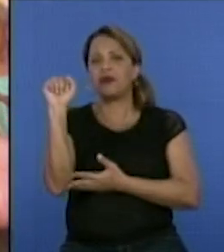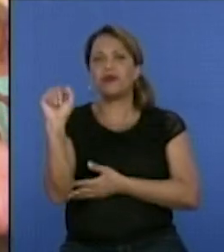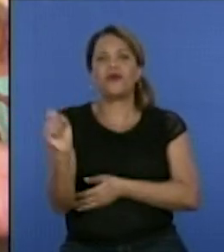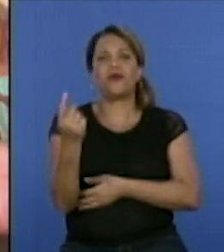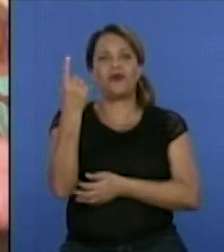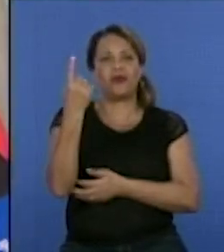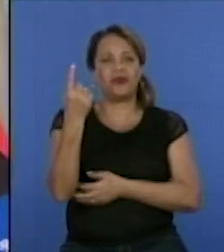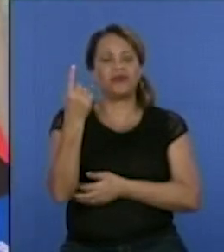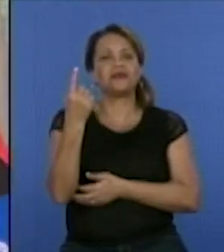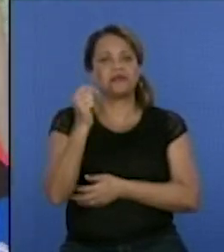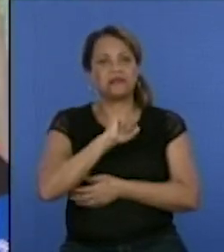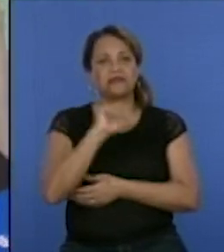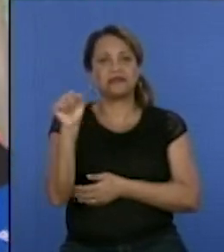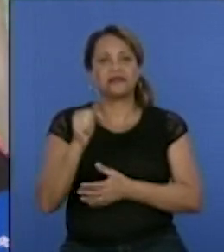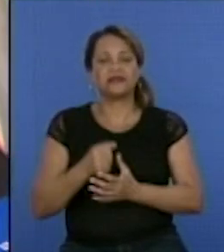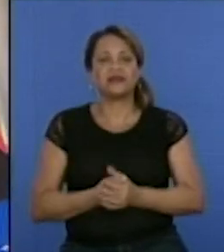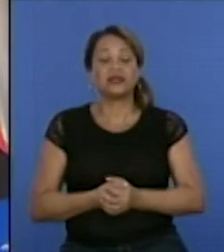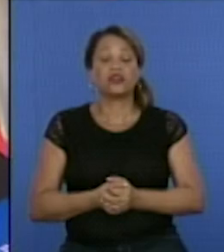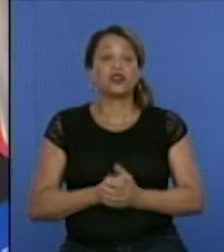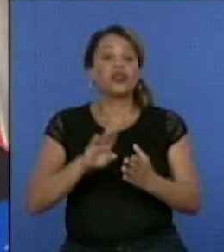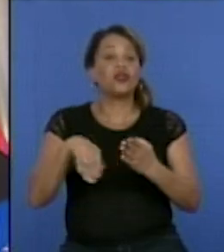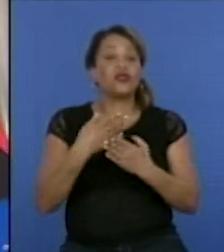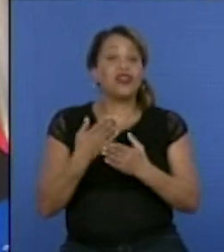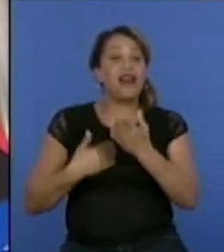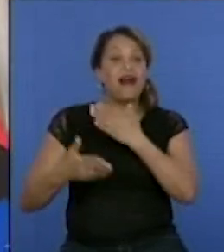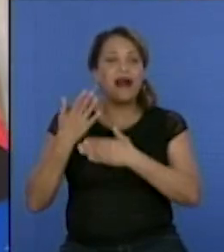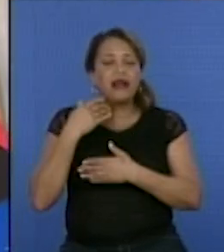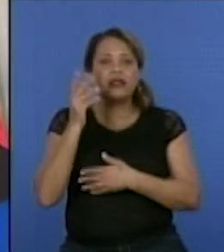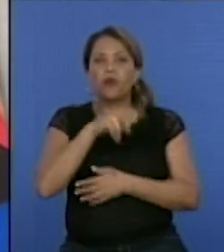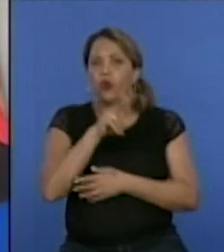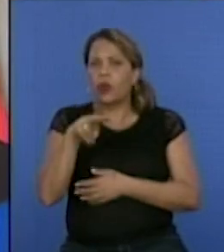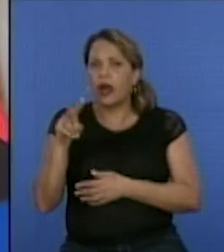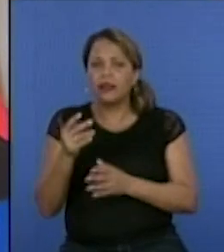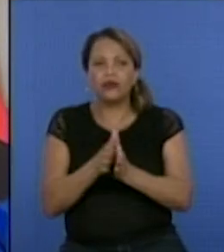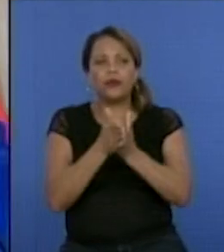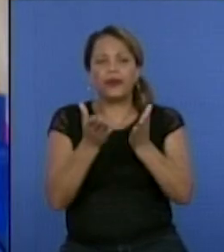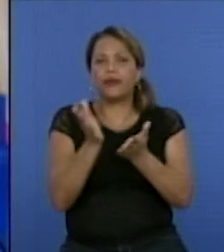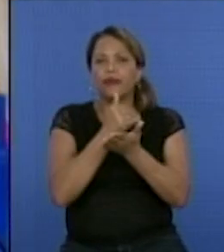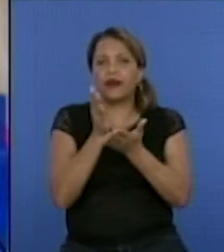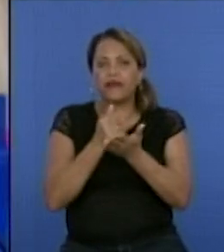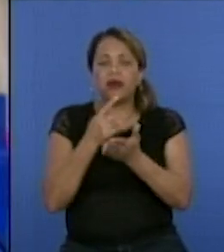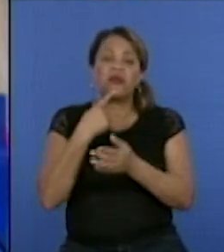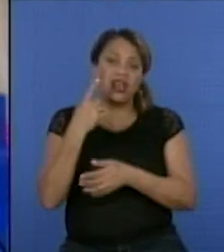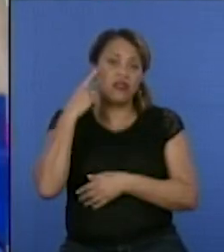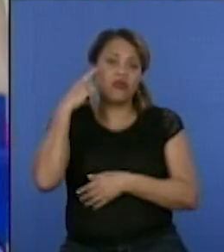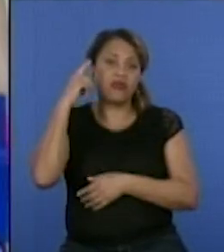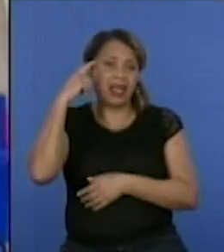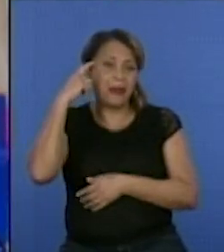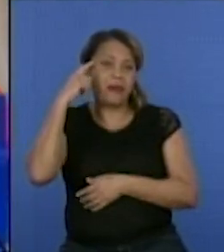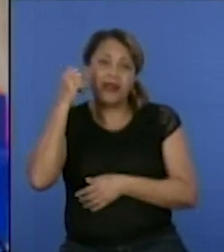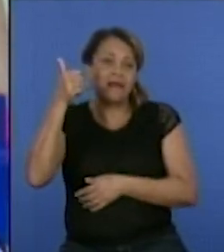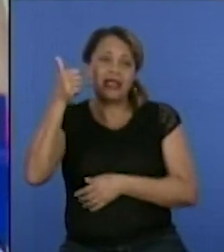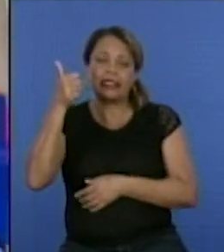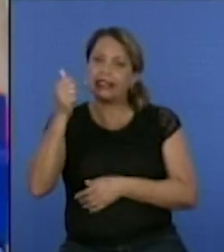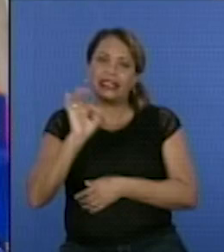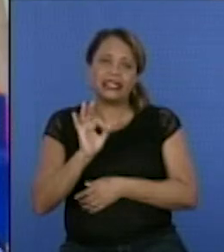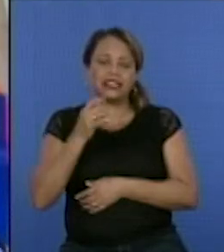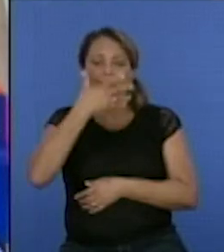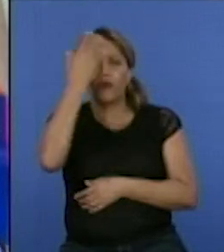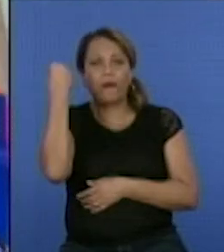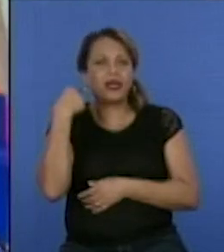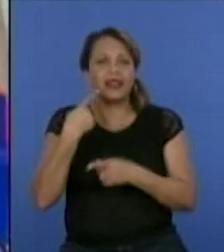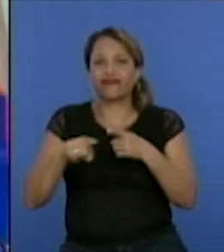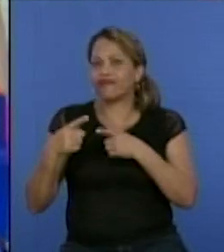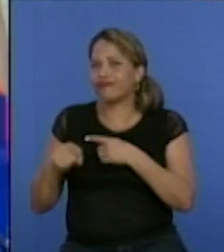nuestros cruzantes. Estuve muchos días buscando bibliografía porque yo tengo mis problemas ya de memoria, que se me olvidan las cosas